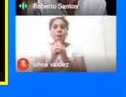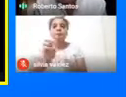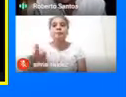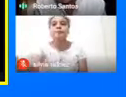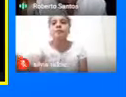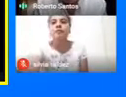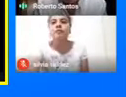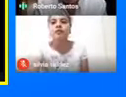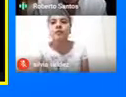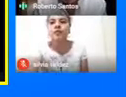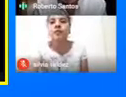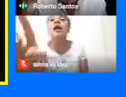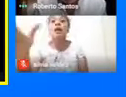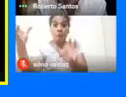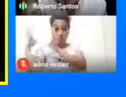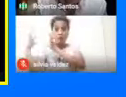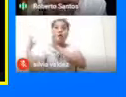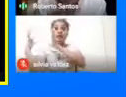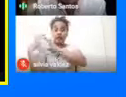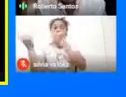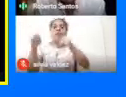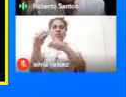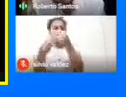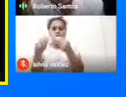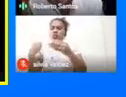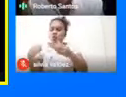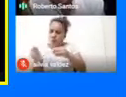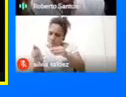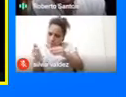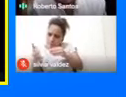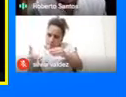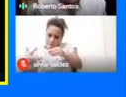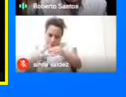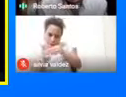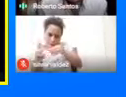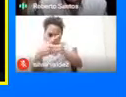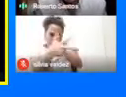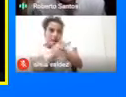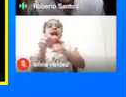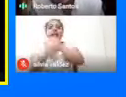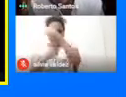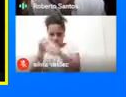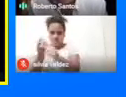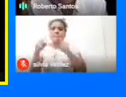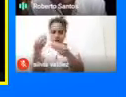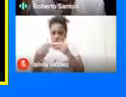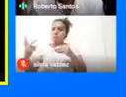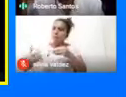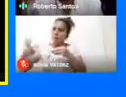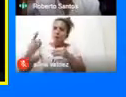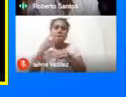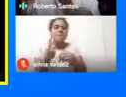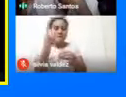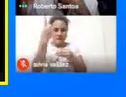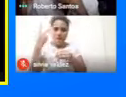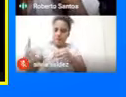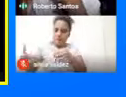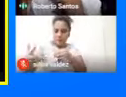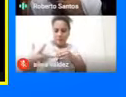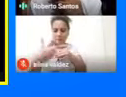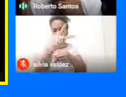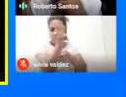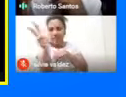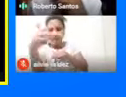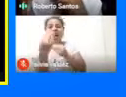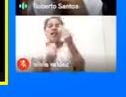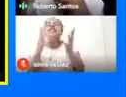También Hicimos un trazado Maravilloso Este año También se hizo Una caminata Por allí La primera caminata Que se hace En